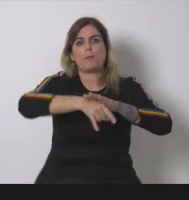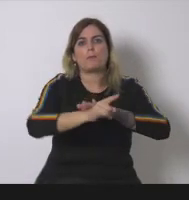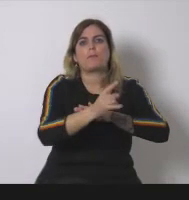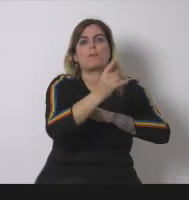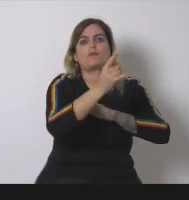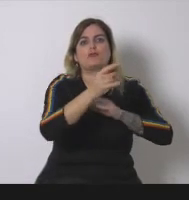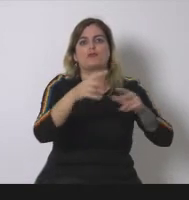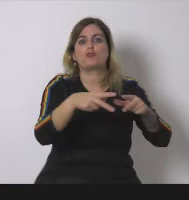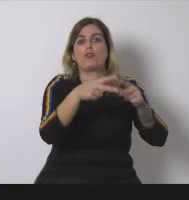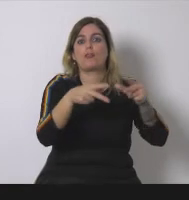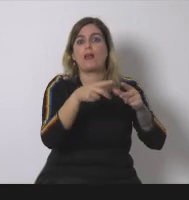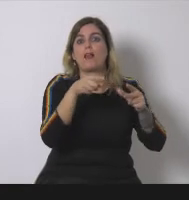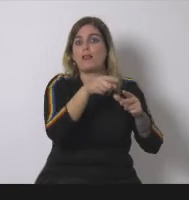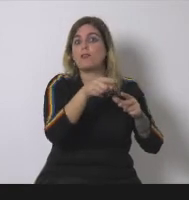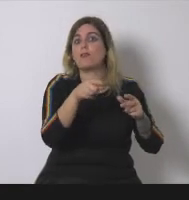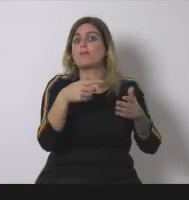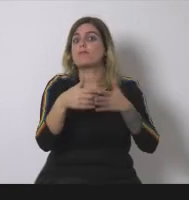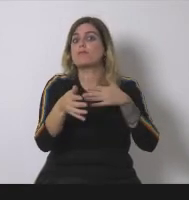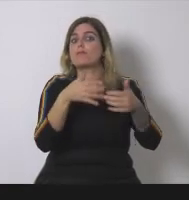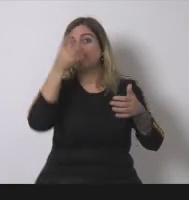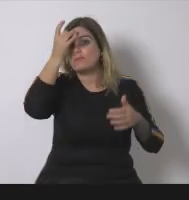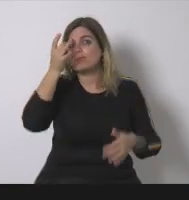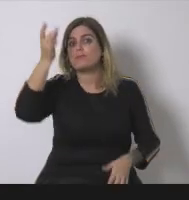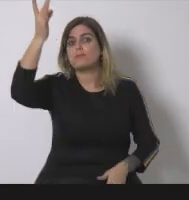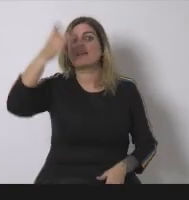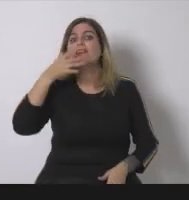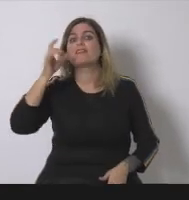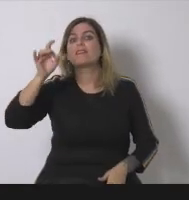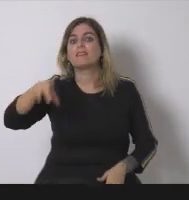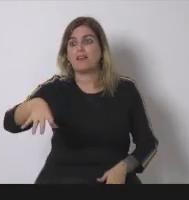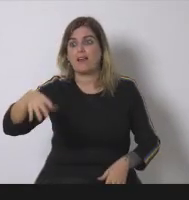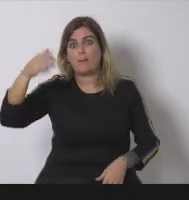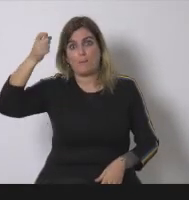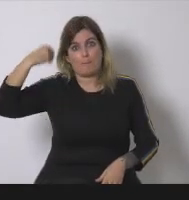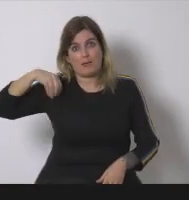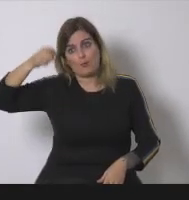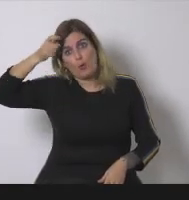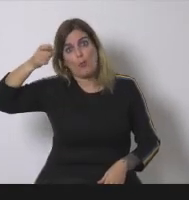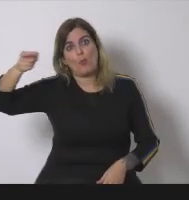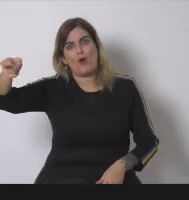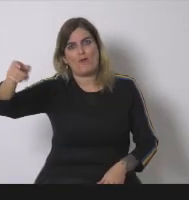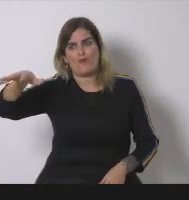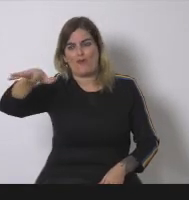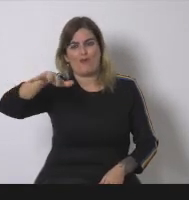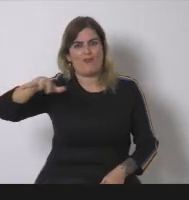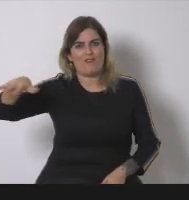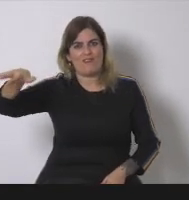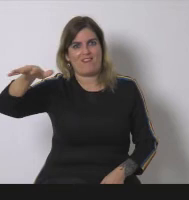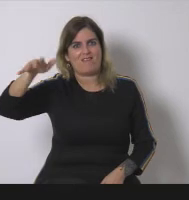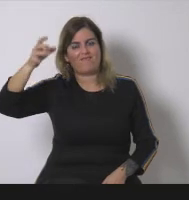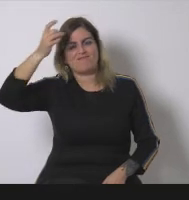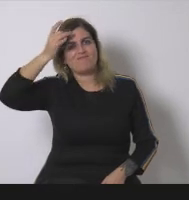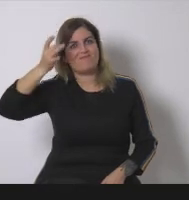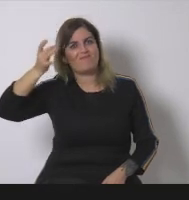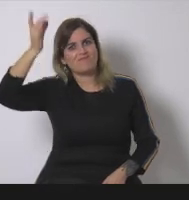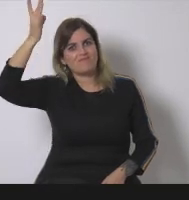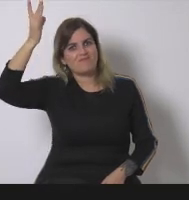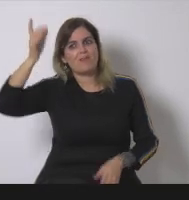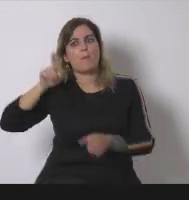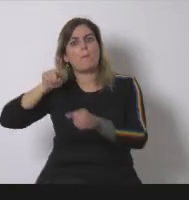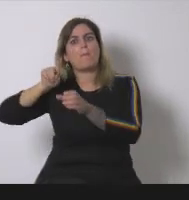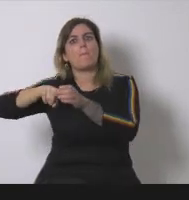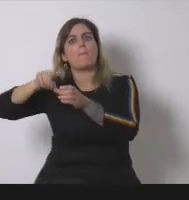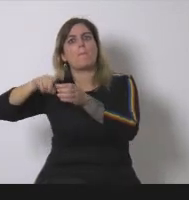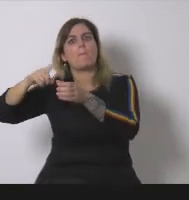era una iniciativa del mismo pueblo no sin también sus dificultades participado también por la comunidad de regantes